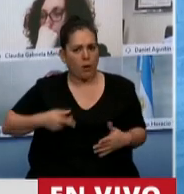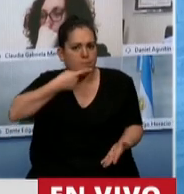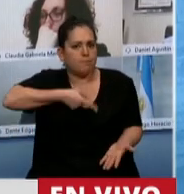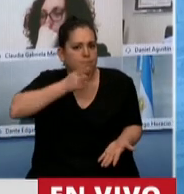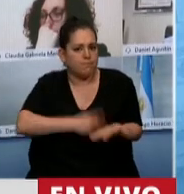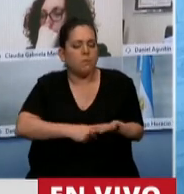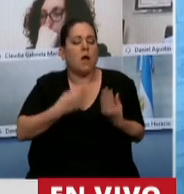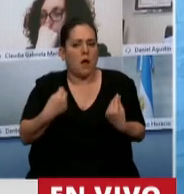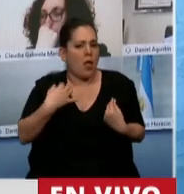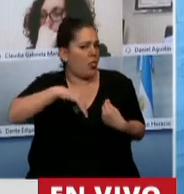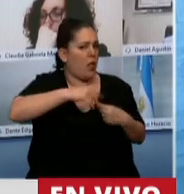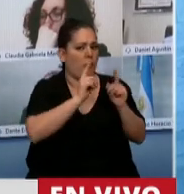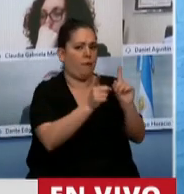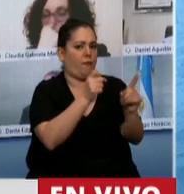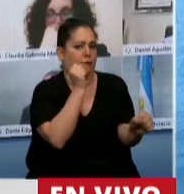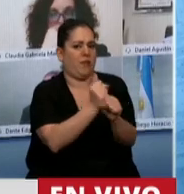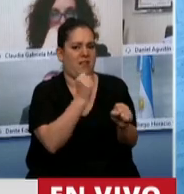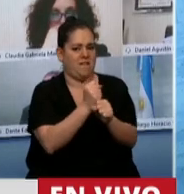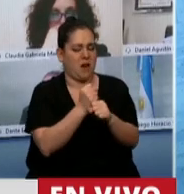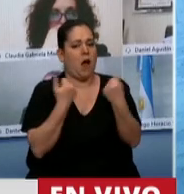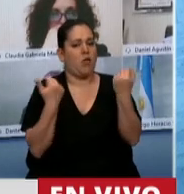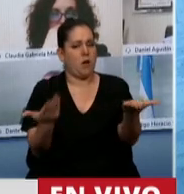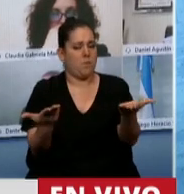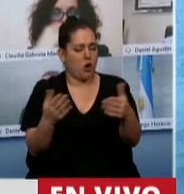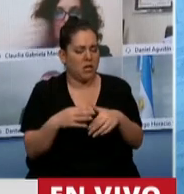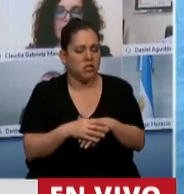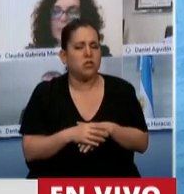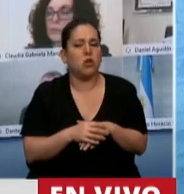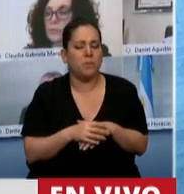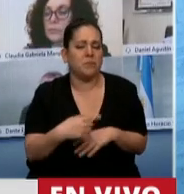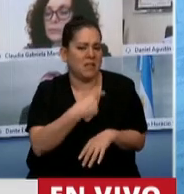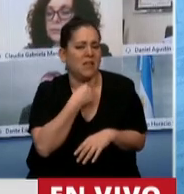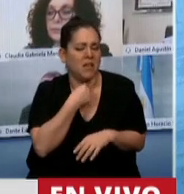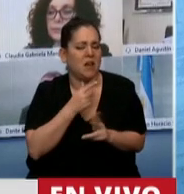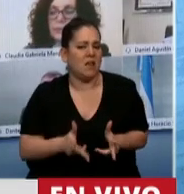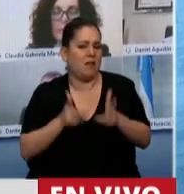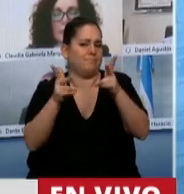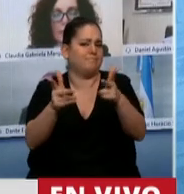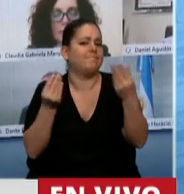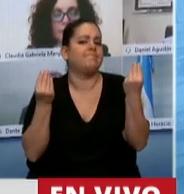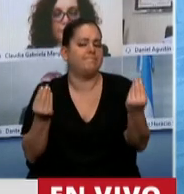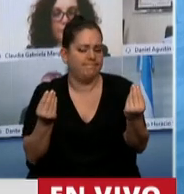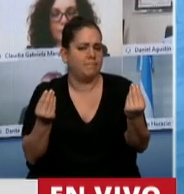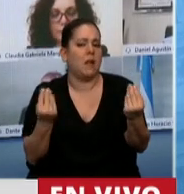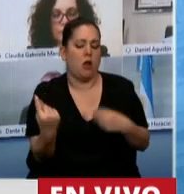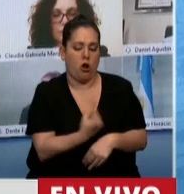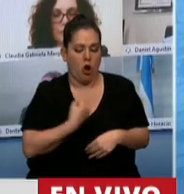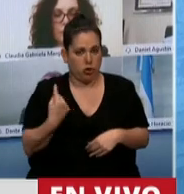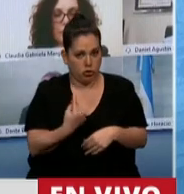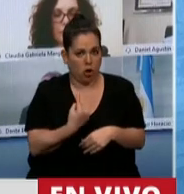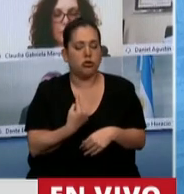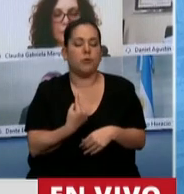asunto y que se garantice la continuidad laboral. Por eso quería plantear que nosotros,